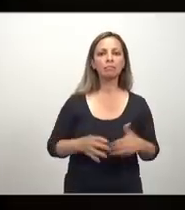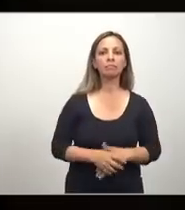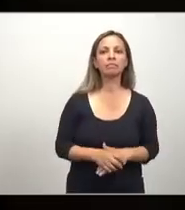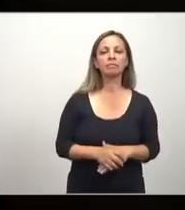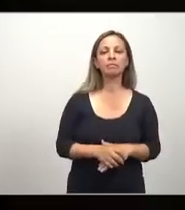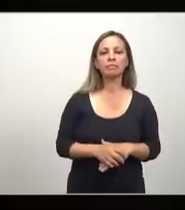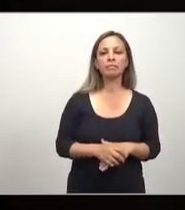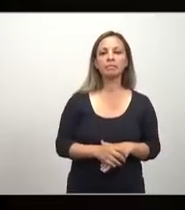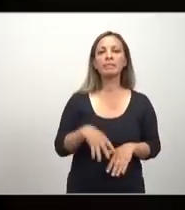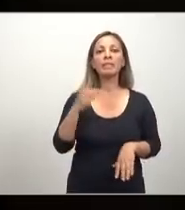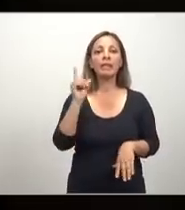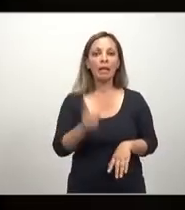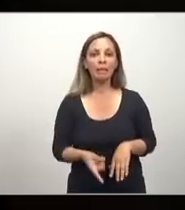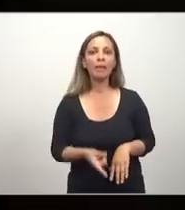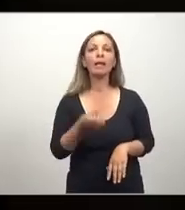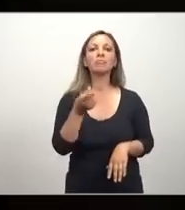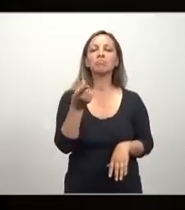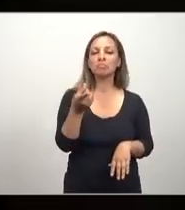América Latina,